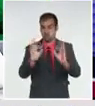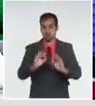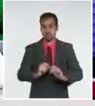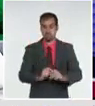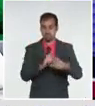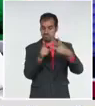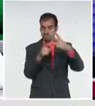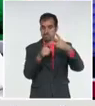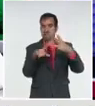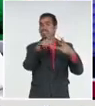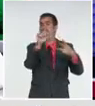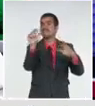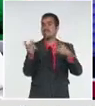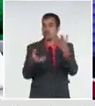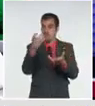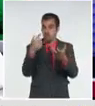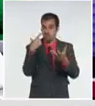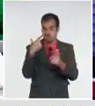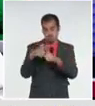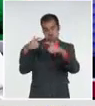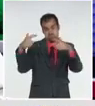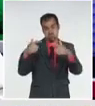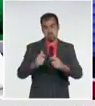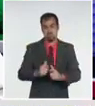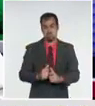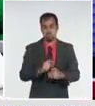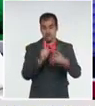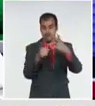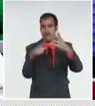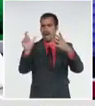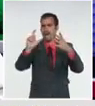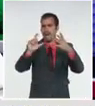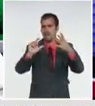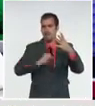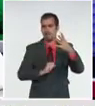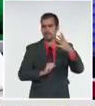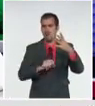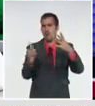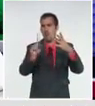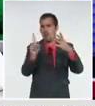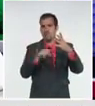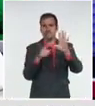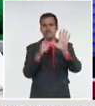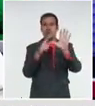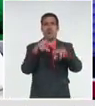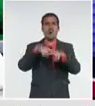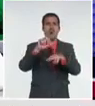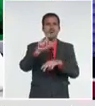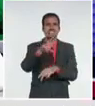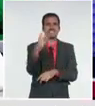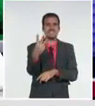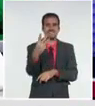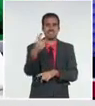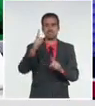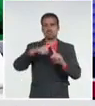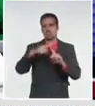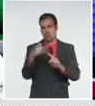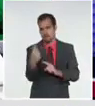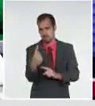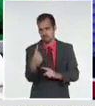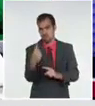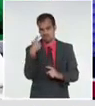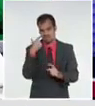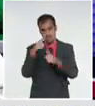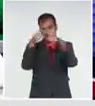Cienfuegos, doce más, Camagüey, once, Holguín, tres, y Latuna, uno. En el